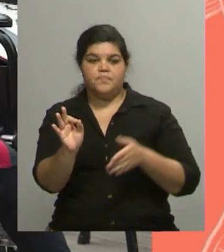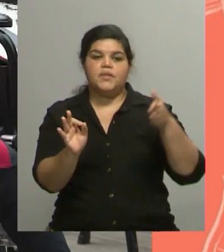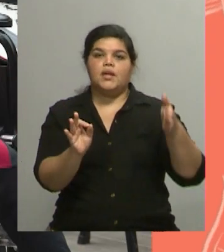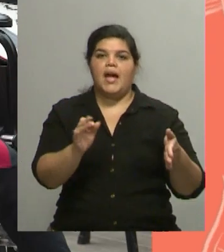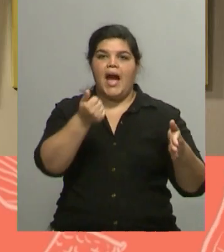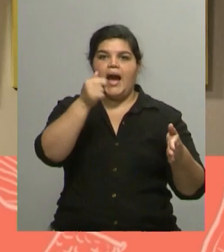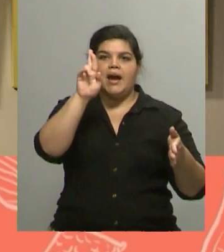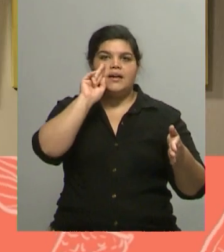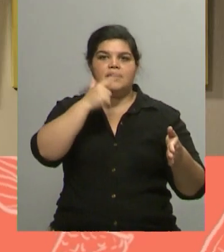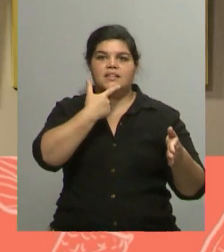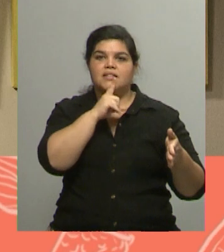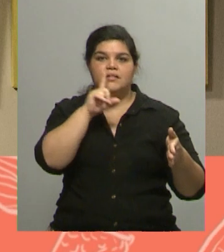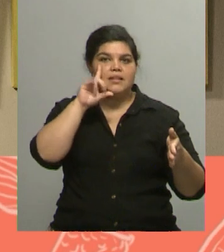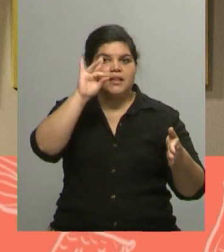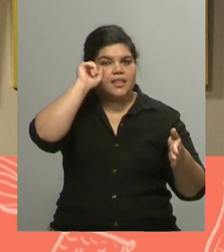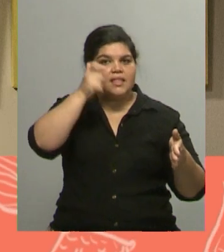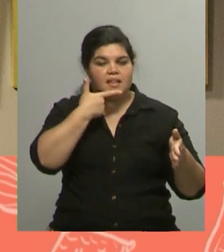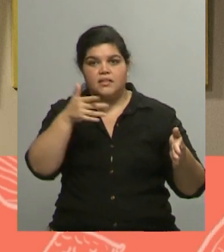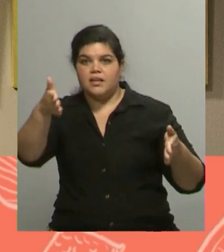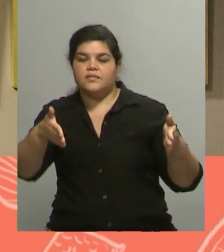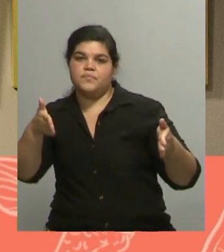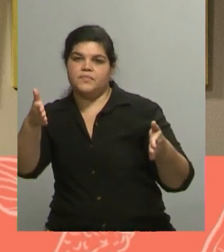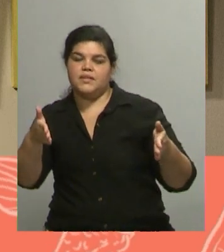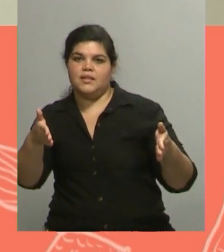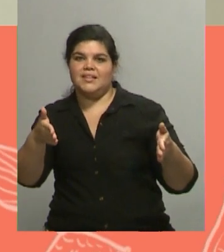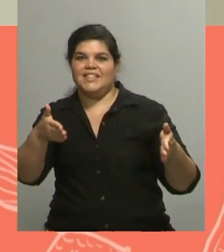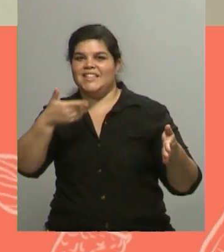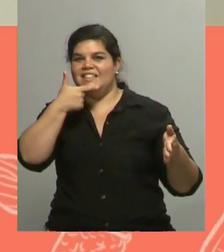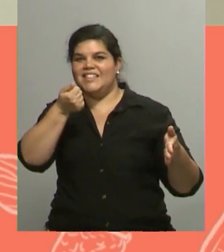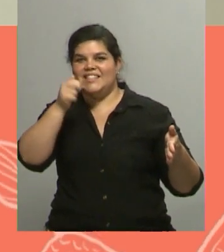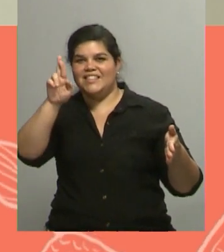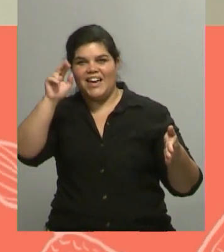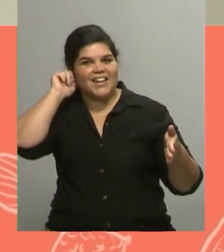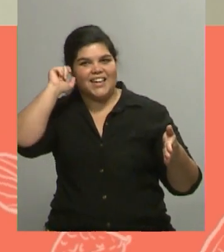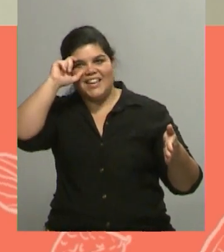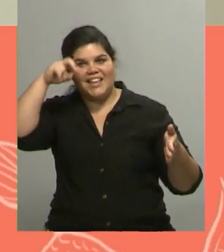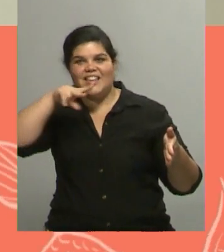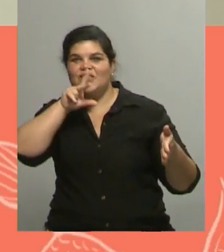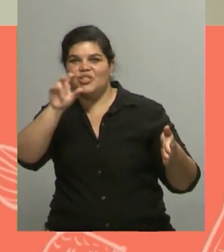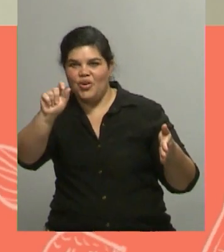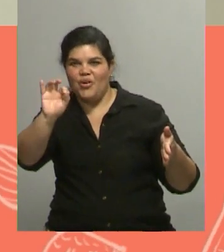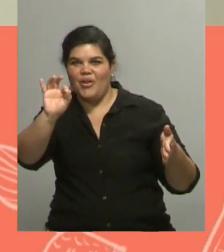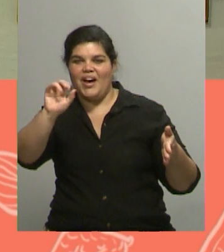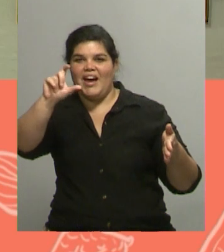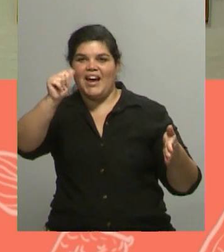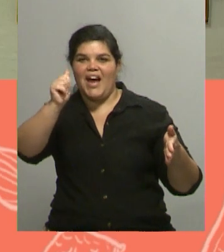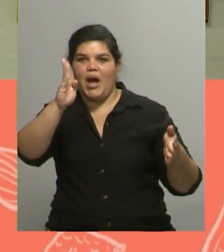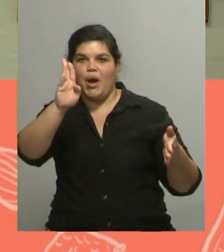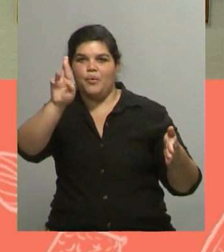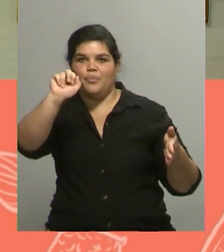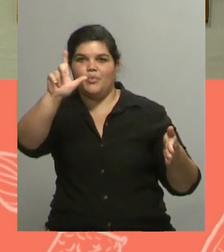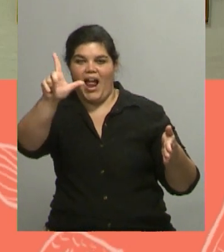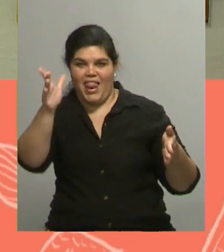Ah, 640 creo que es. No sé, 740. No me contradice. Televisión. Ahí está. Bueno. ¿Dice a ver?